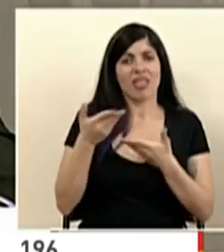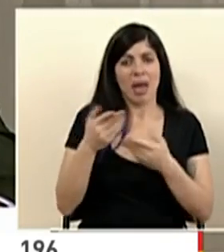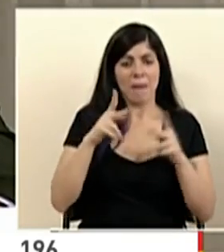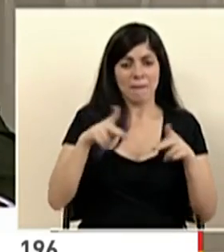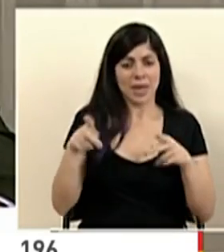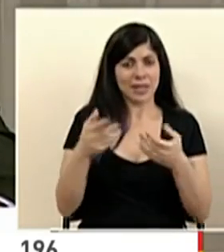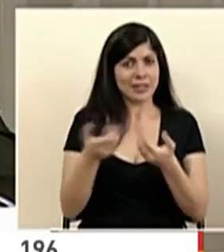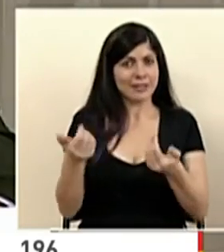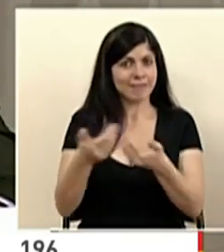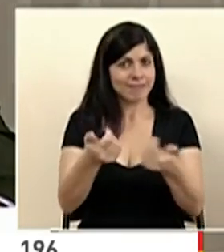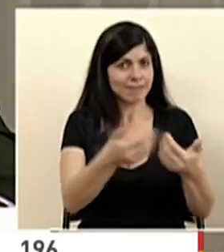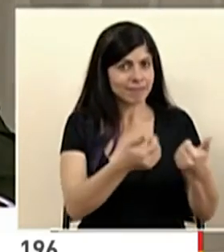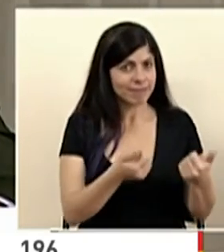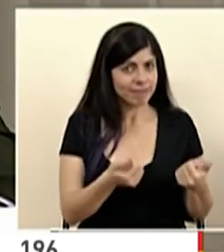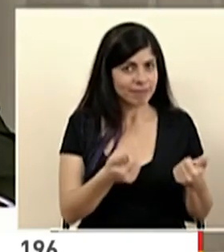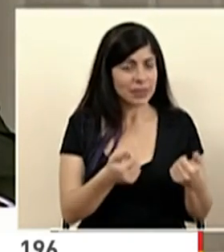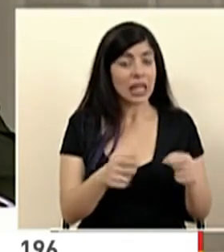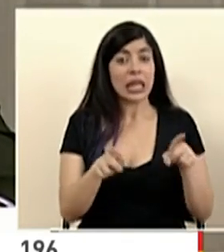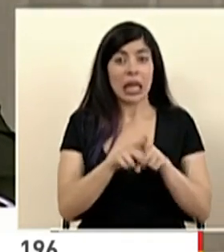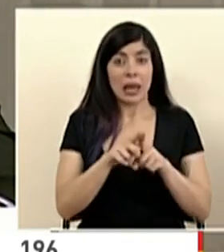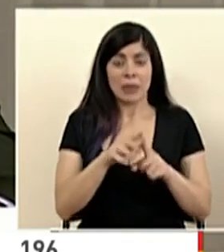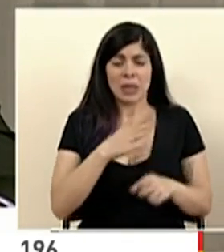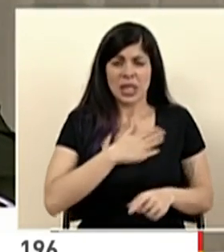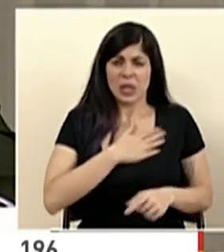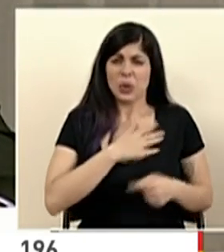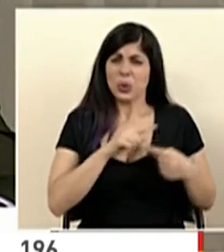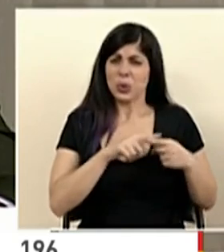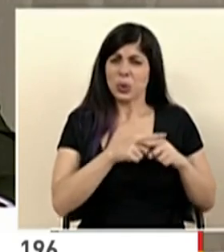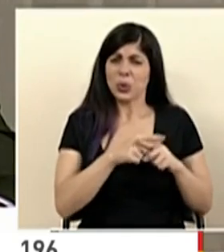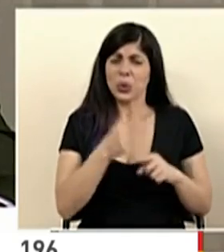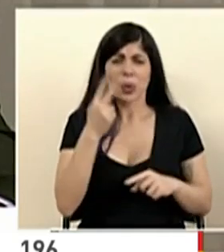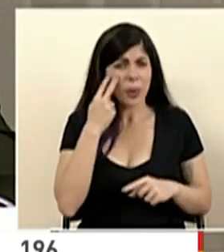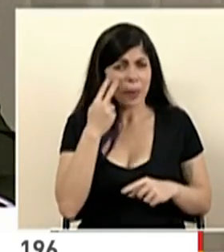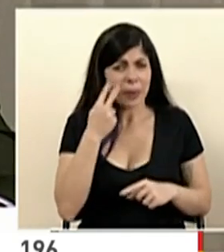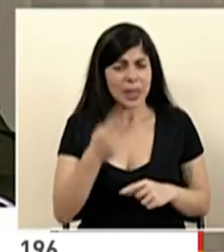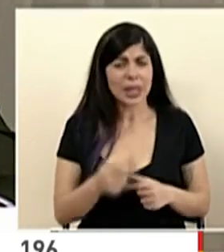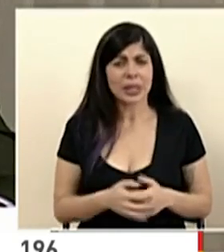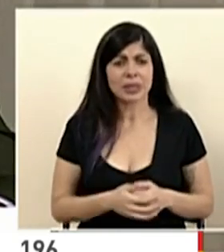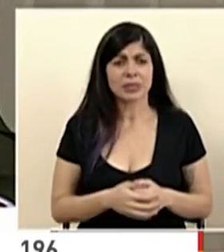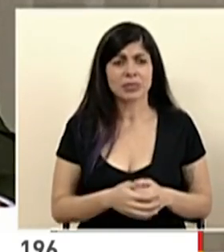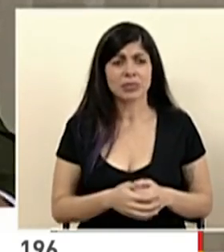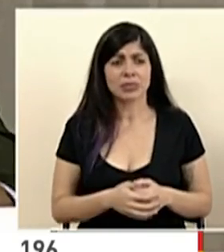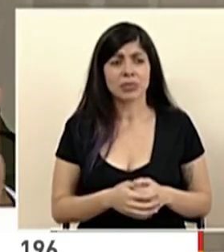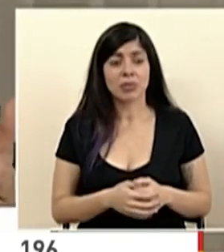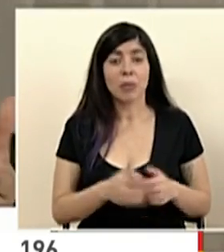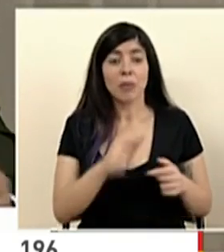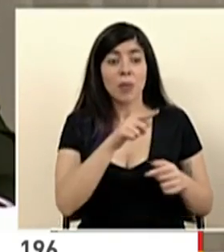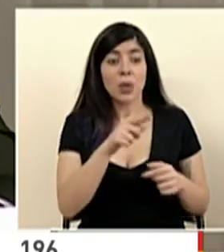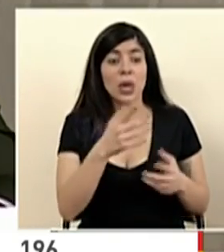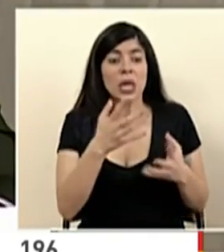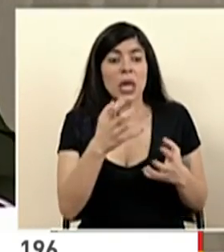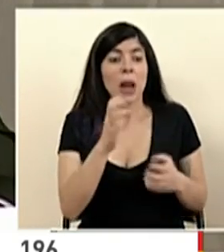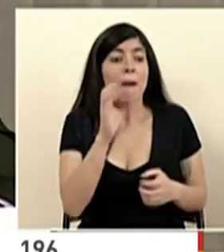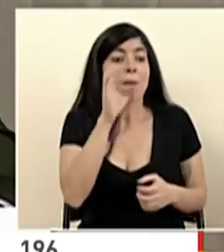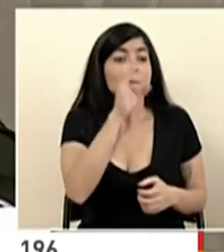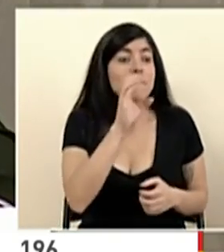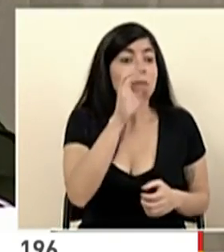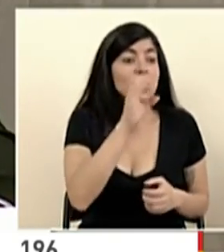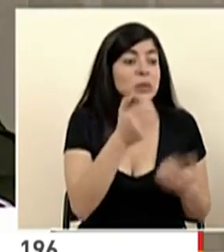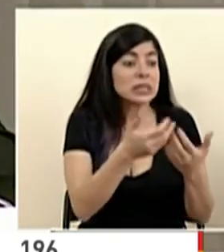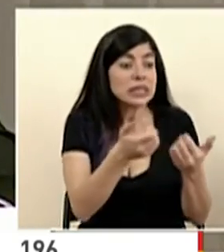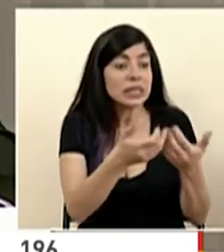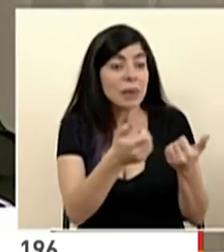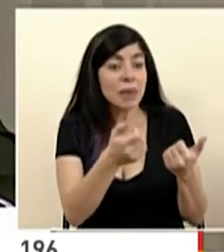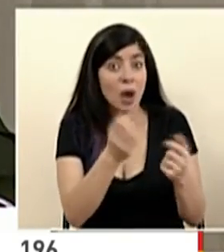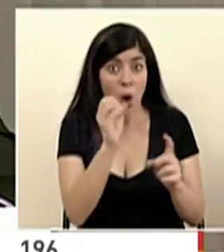división. También, con pesar, he visto motivación para buscar esto con fines